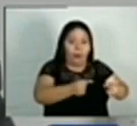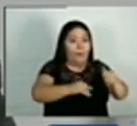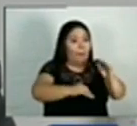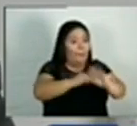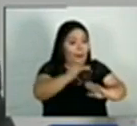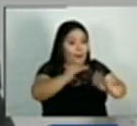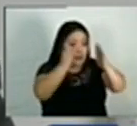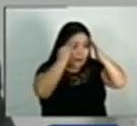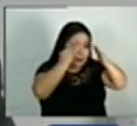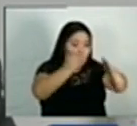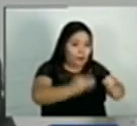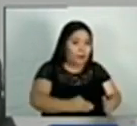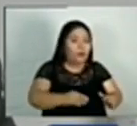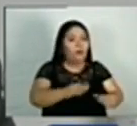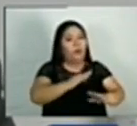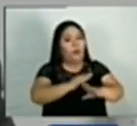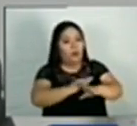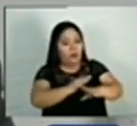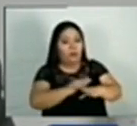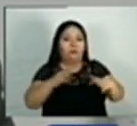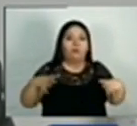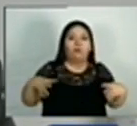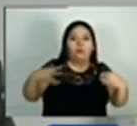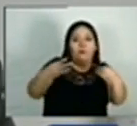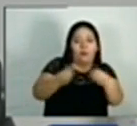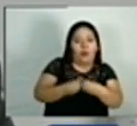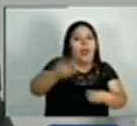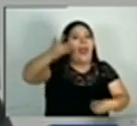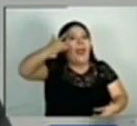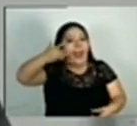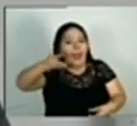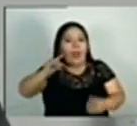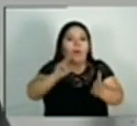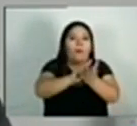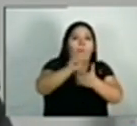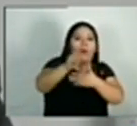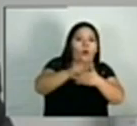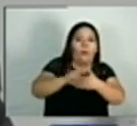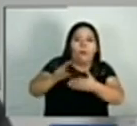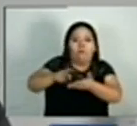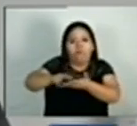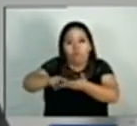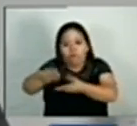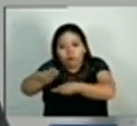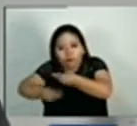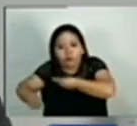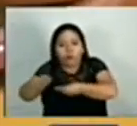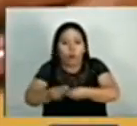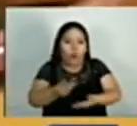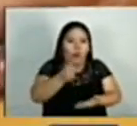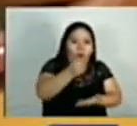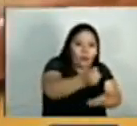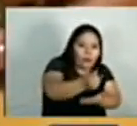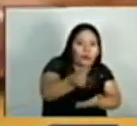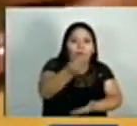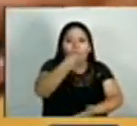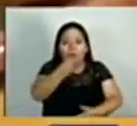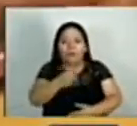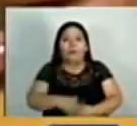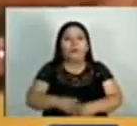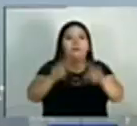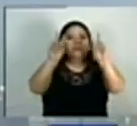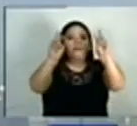aquellas medidas de protección social, por ejemplo, programas de transferencia, programas de entrega de alimentos. Respecto al